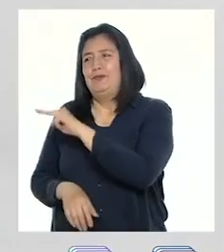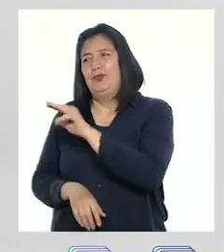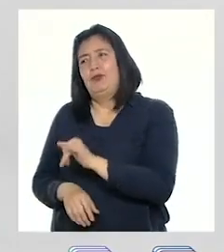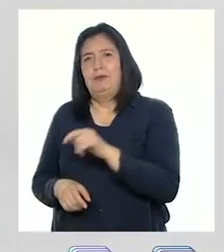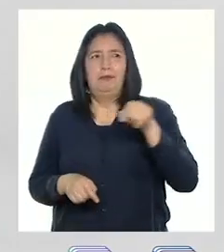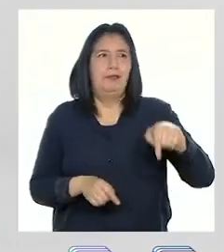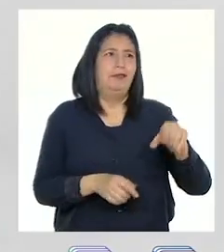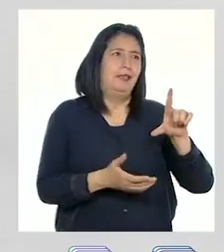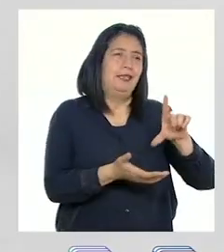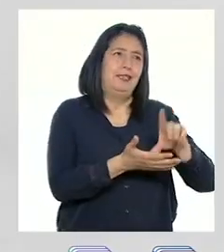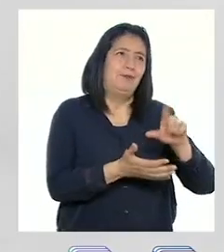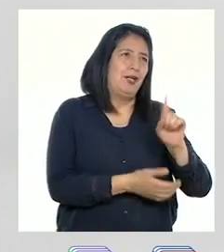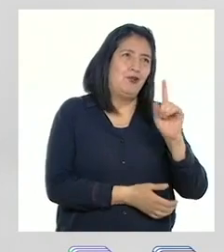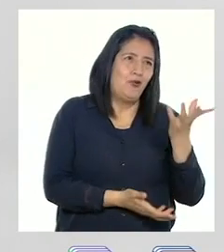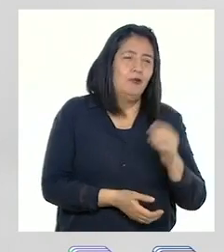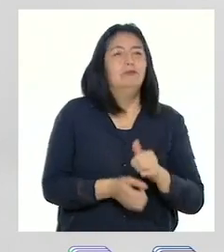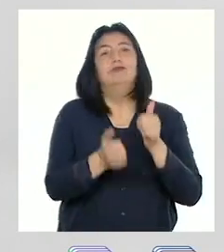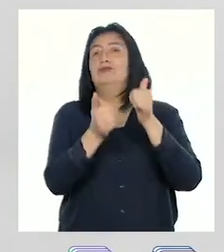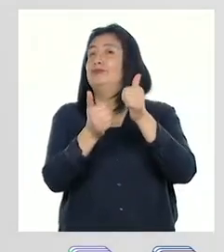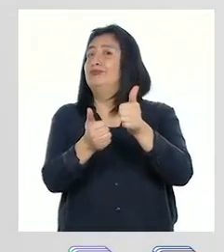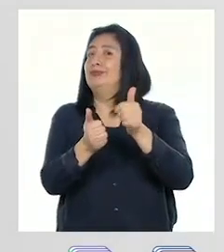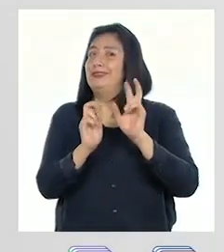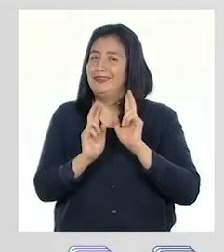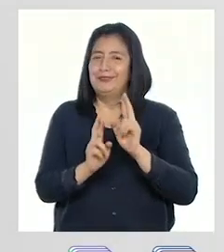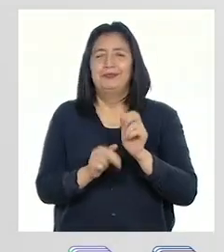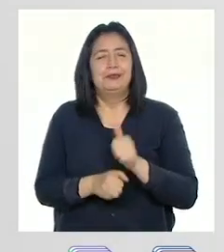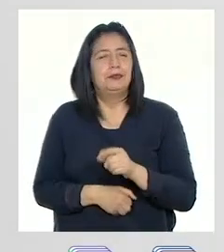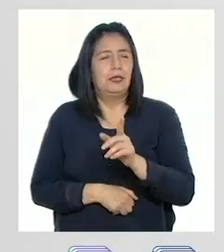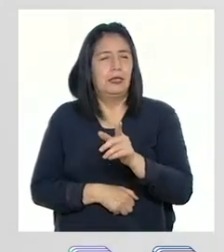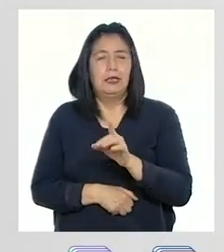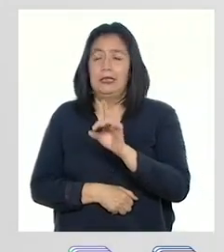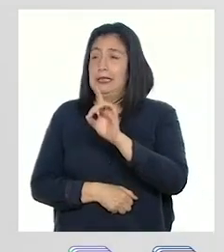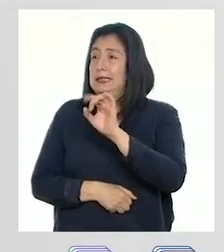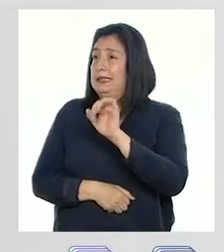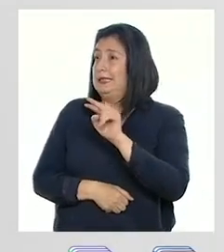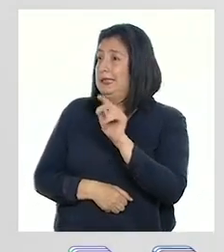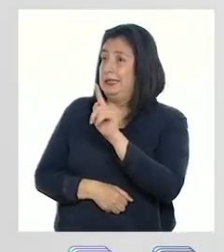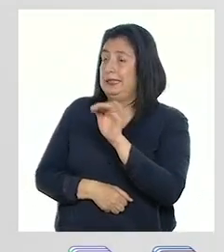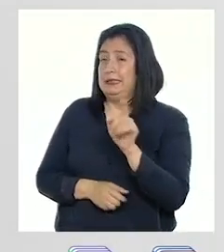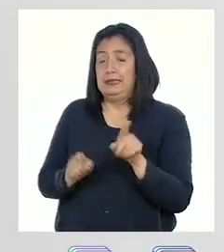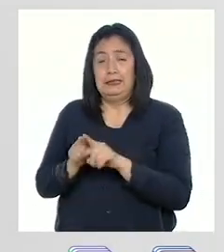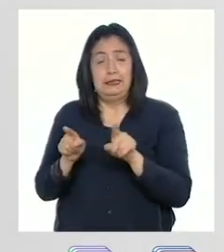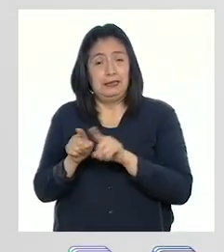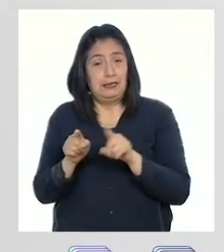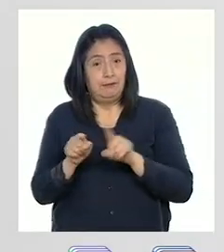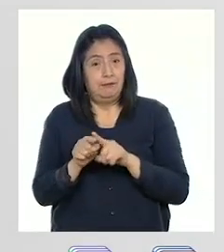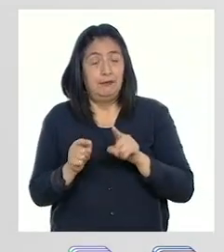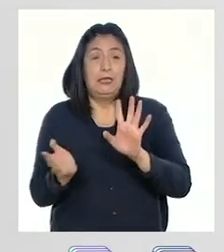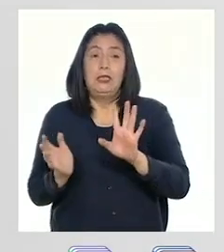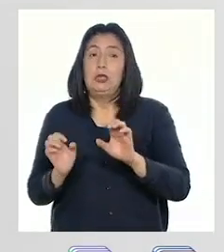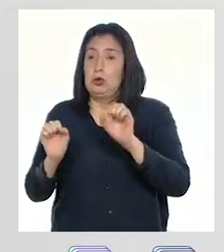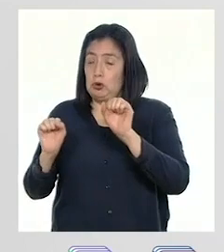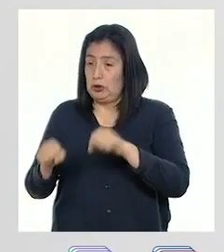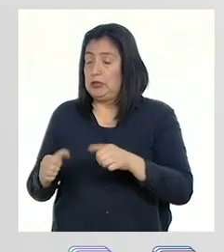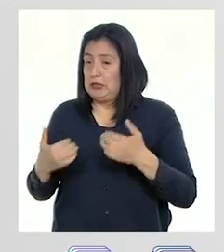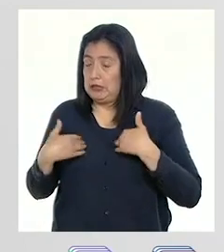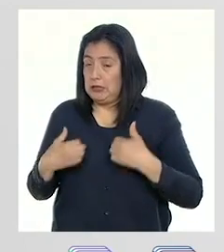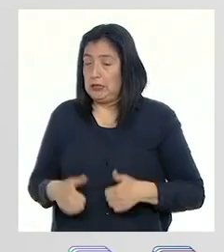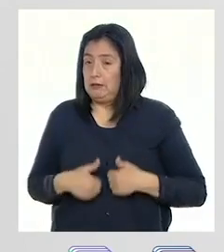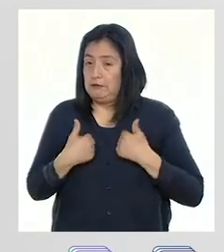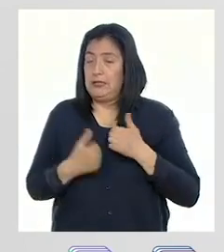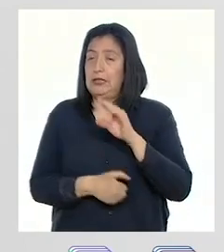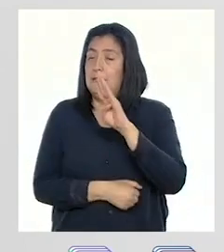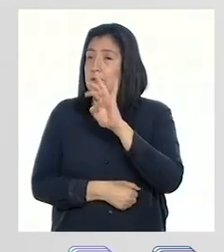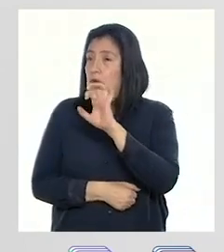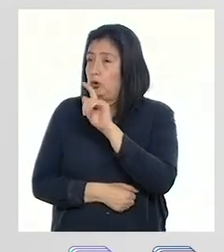aquí en Lima. Es una buena deducción, Pati. Ahora, Danitza también mencionó los factores bióticos. ¿Y si